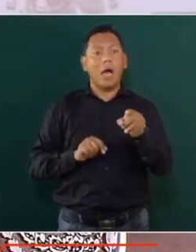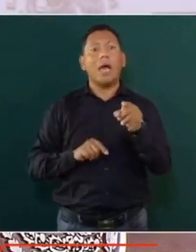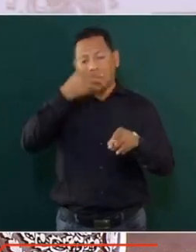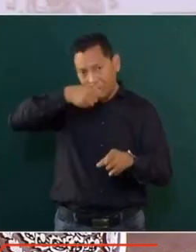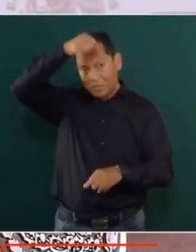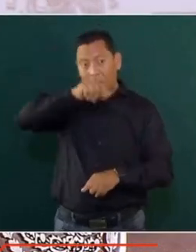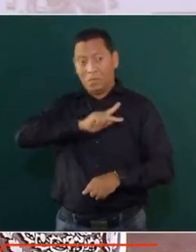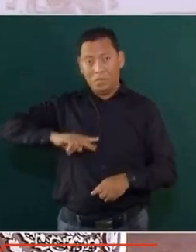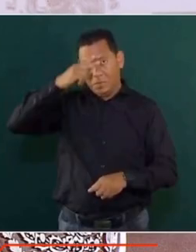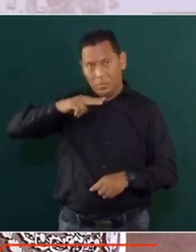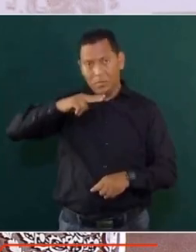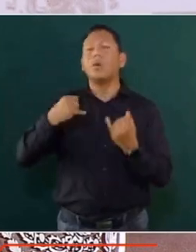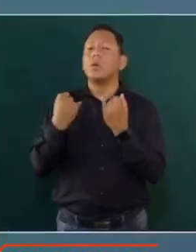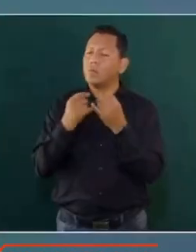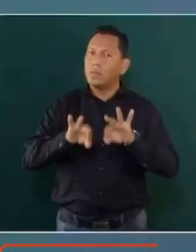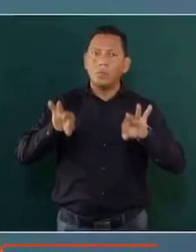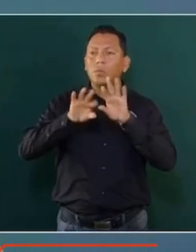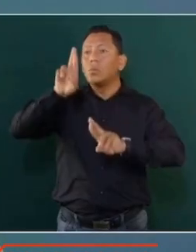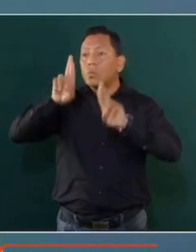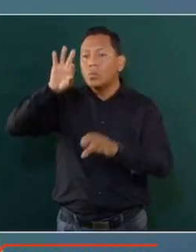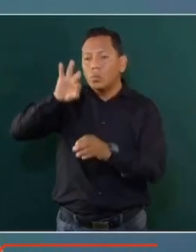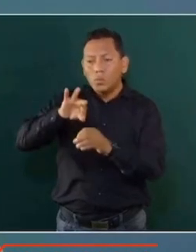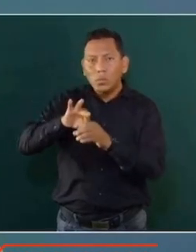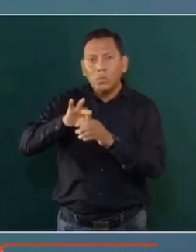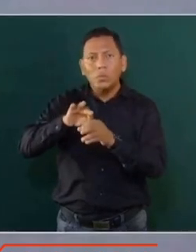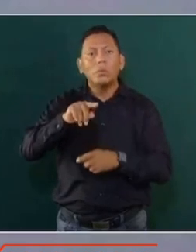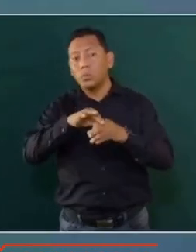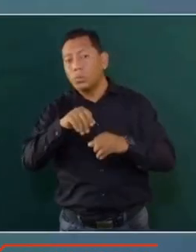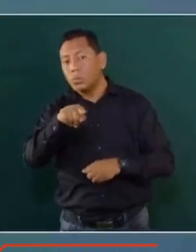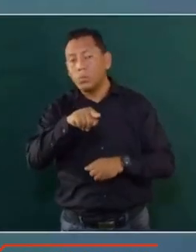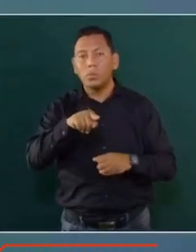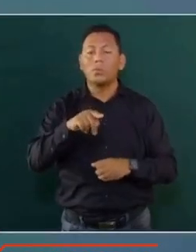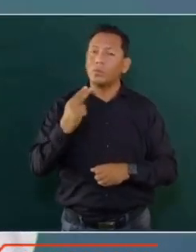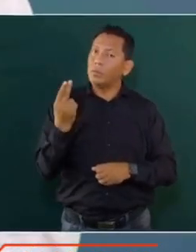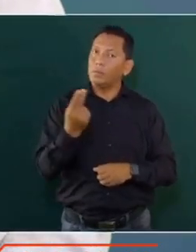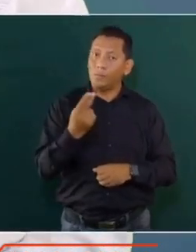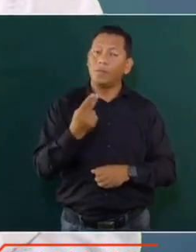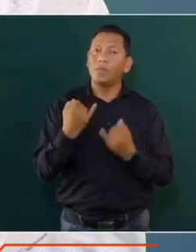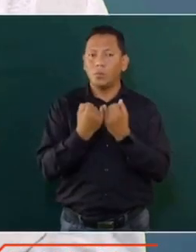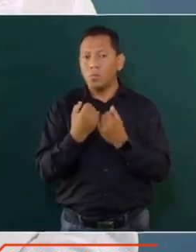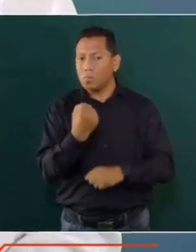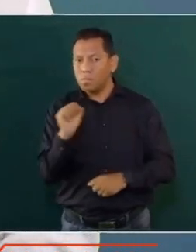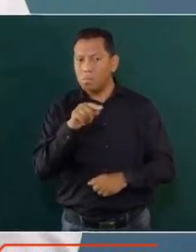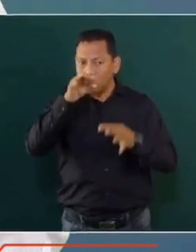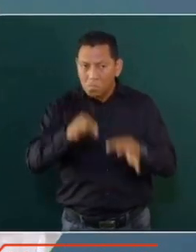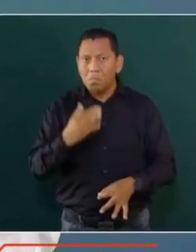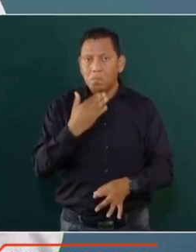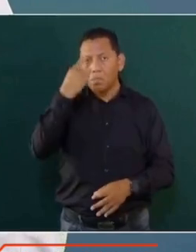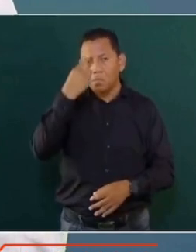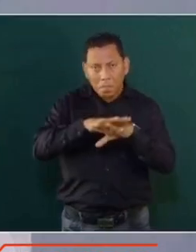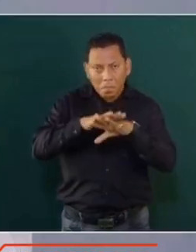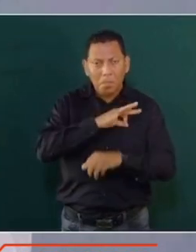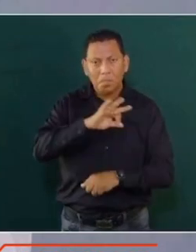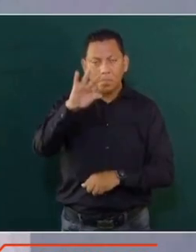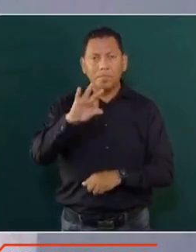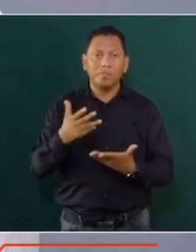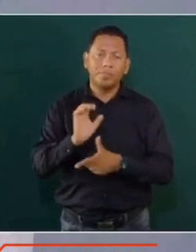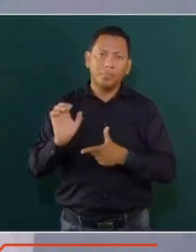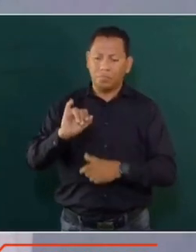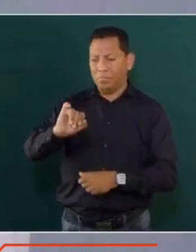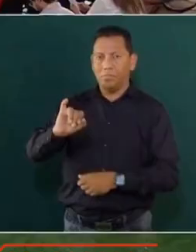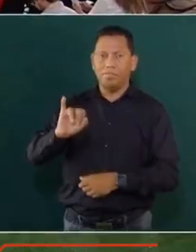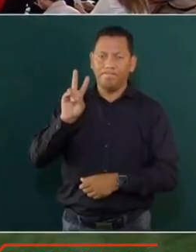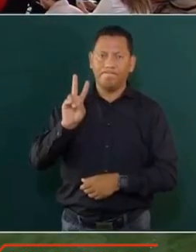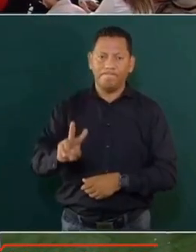presidencia, hay que votar también por los legisladores. Hace falta tener mayoría calificada para reformar la constitución. Entonces sí,